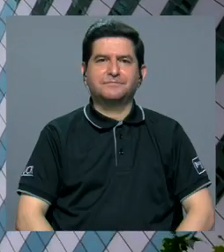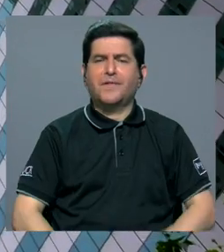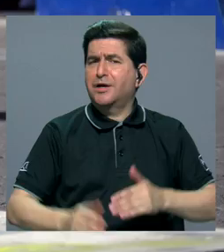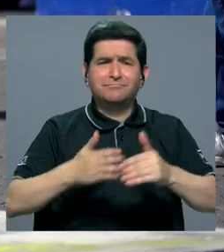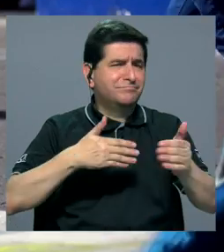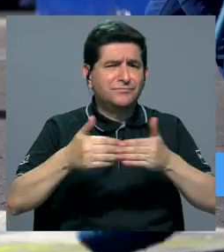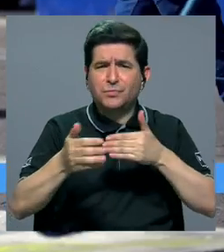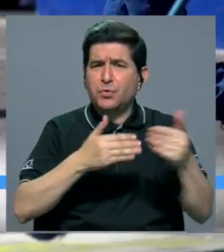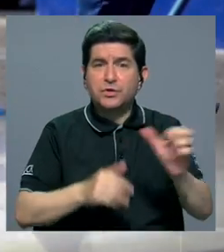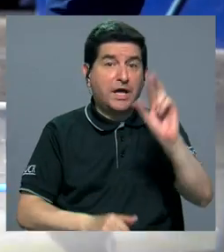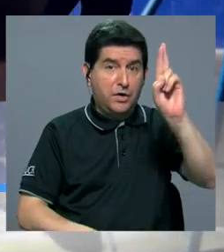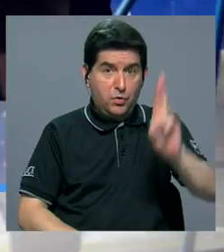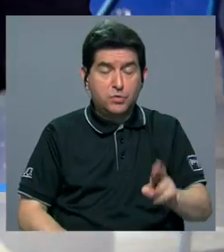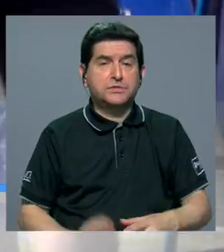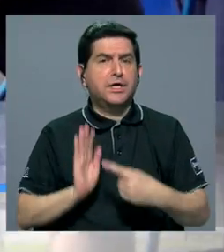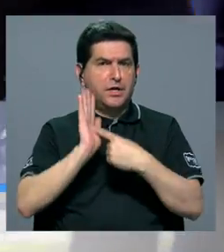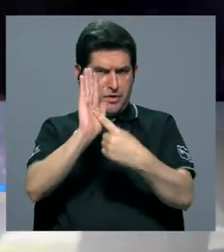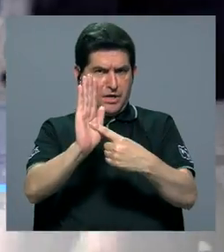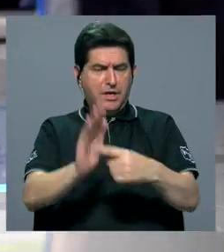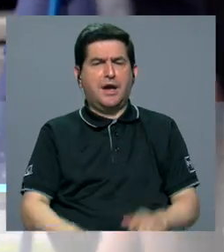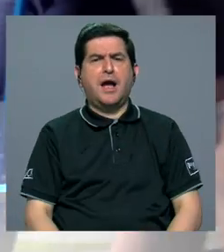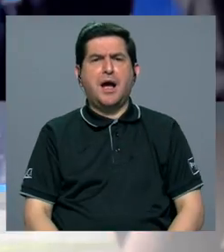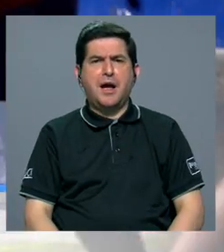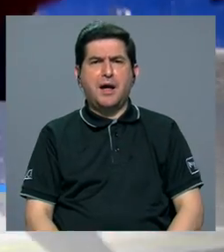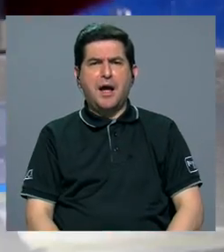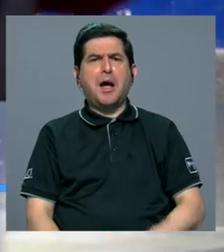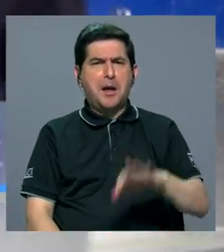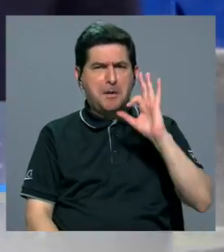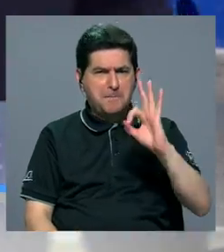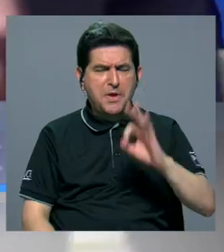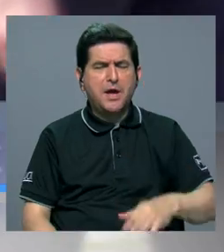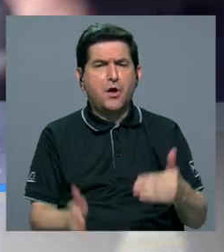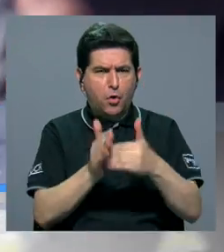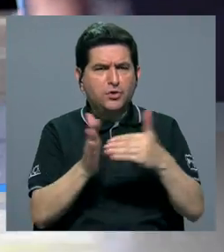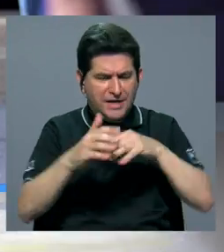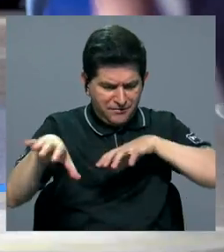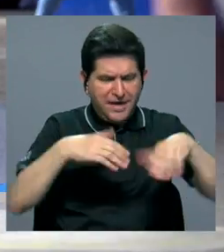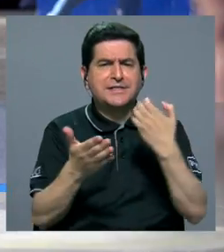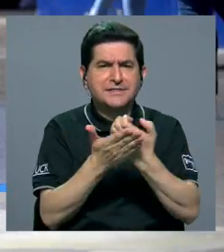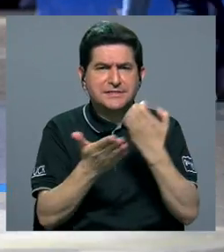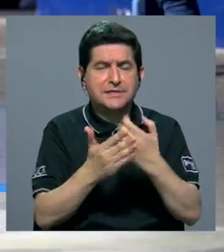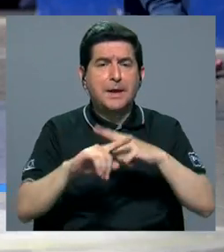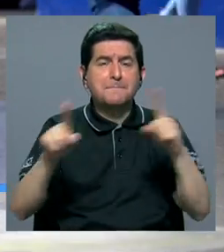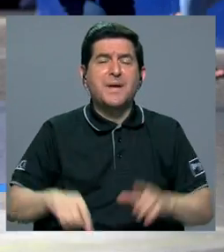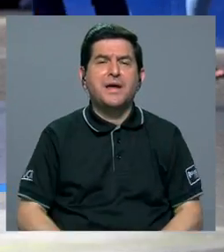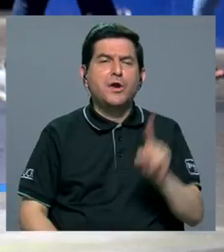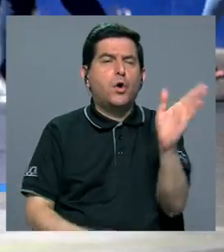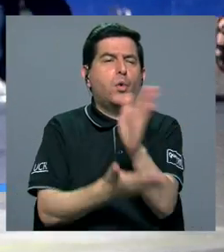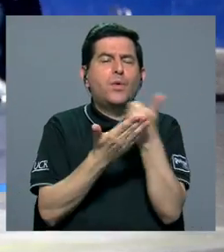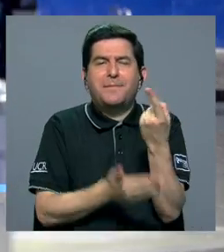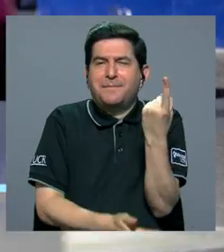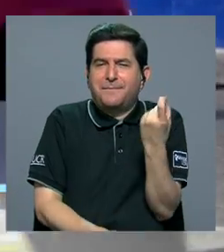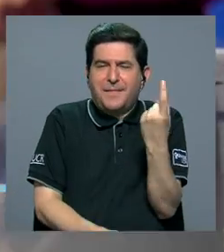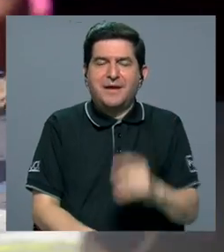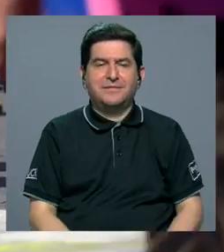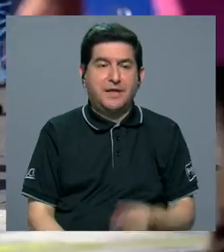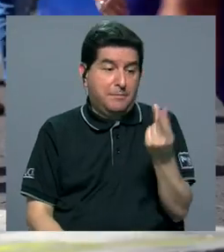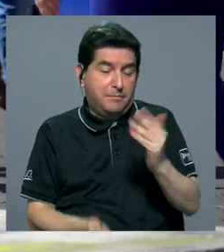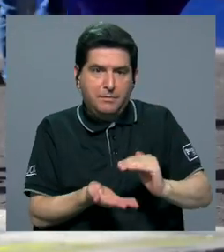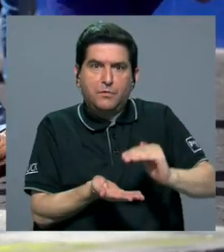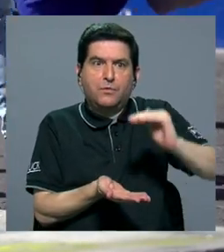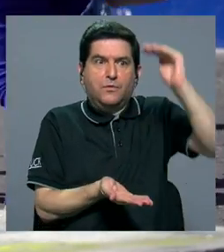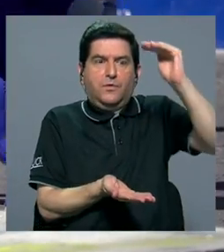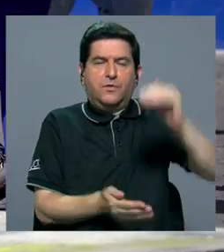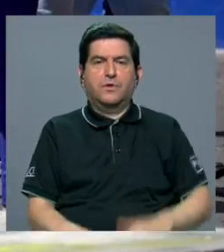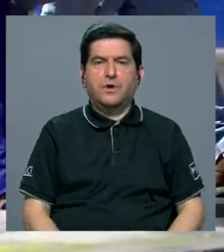Pese a que Costa Rica presenta una favorable reactivación económica, queda un cabo suelto. La inflación,